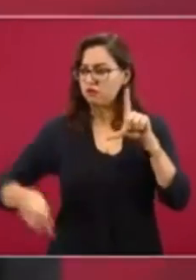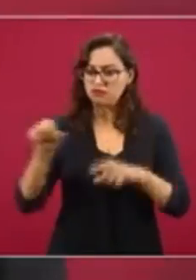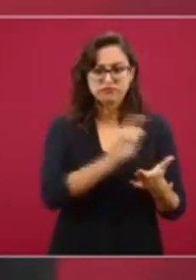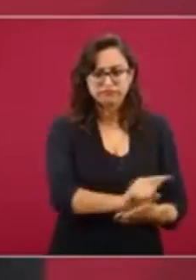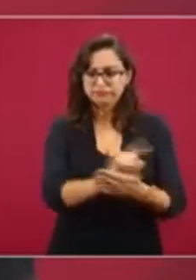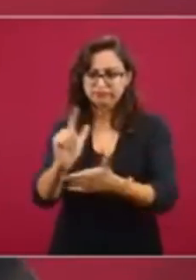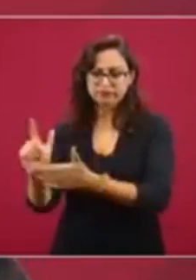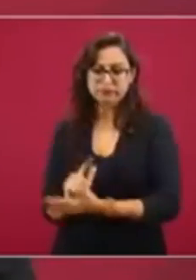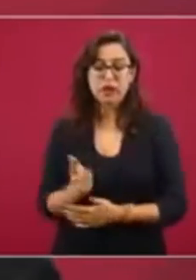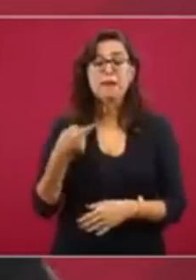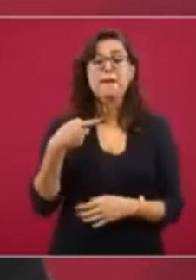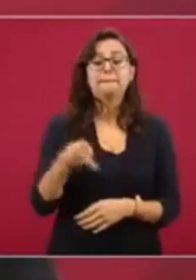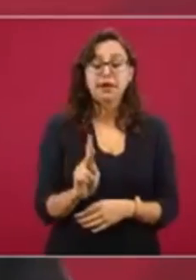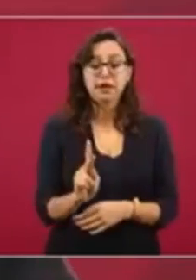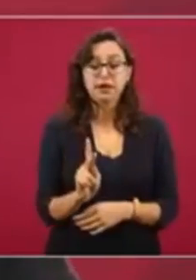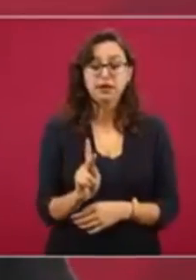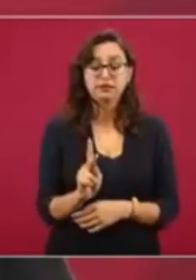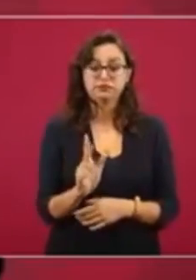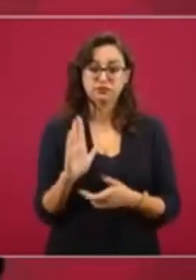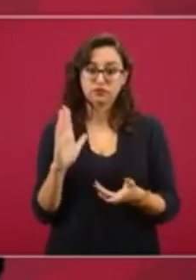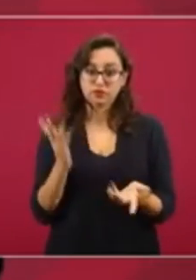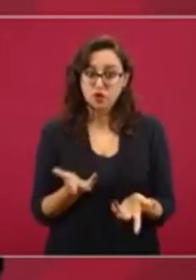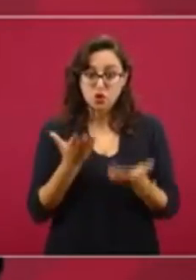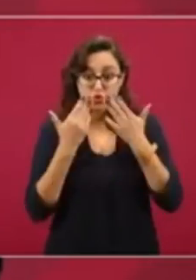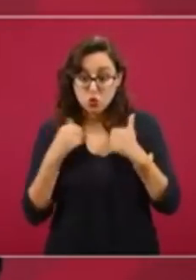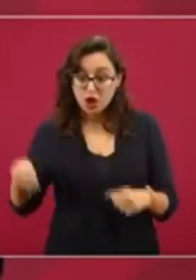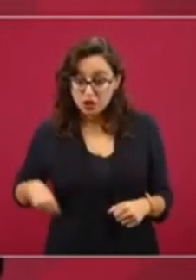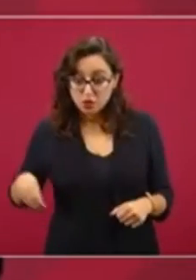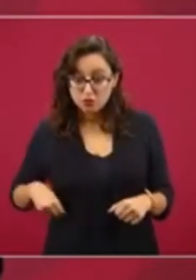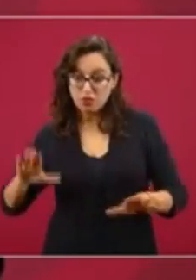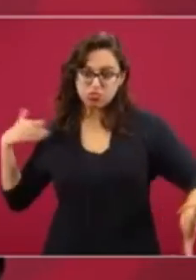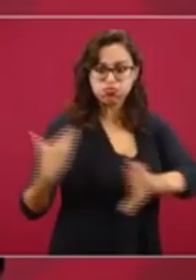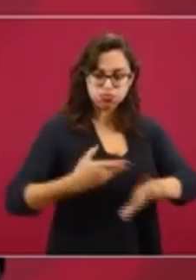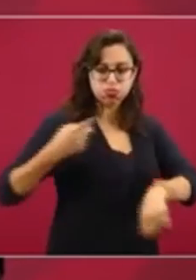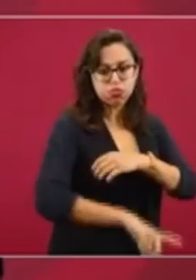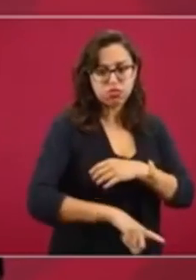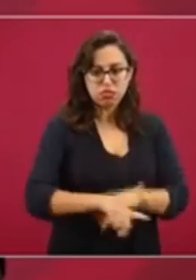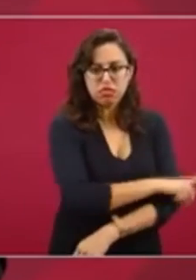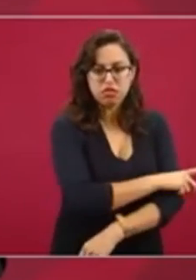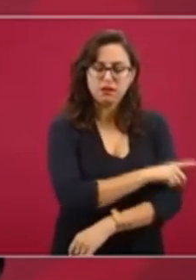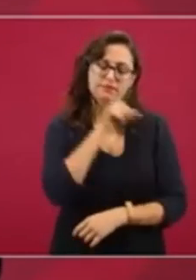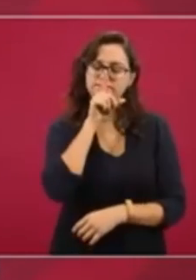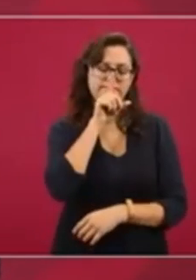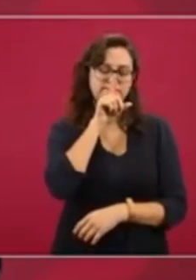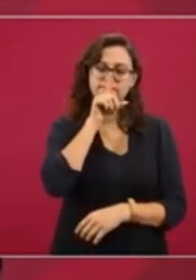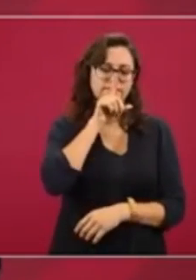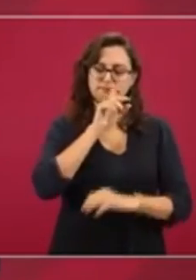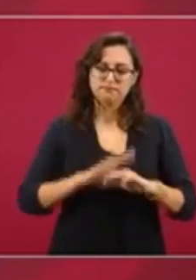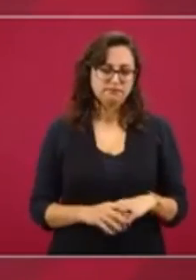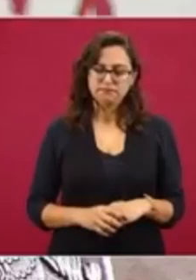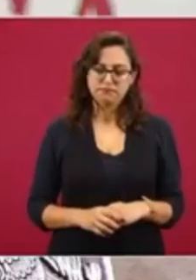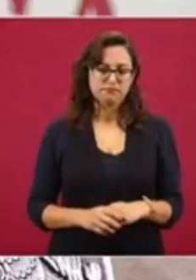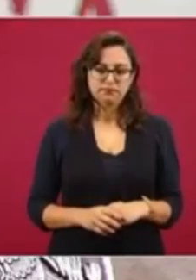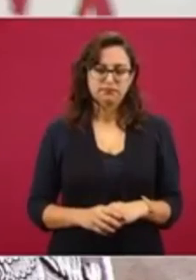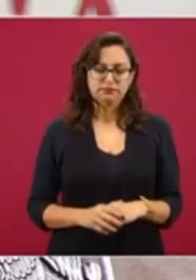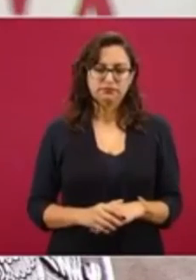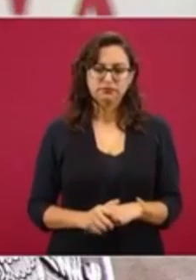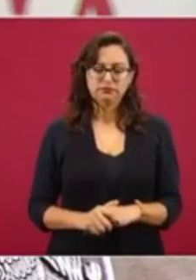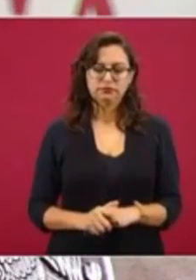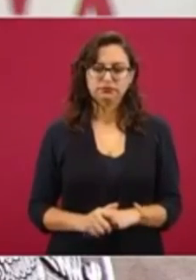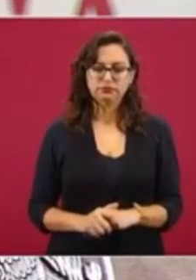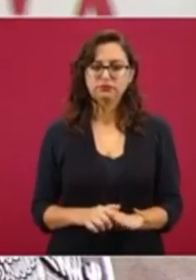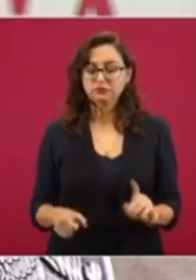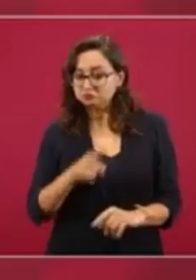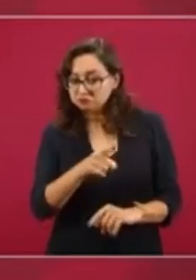pero que no se afecte por parejo, que no sea a la tabla, que no tengan que pagar